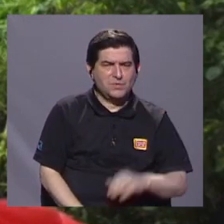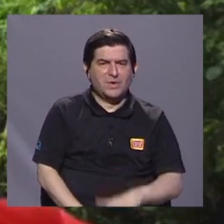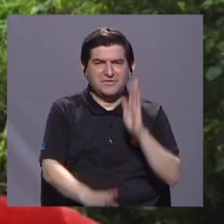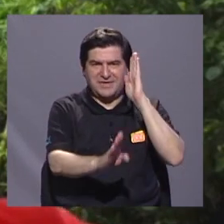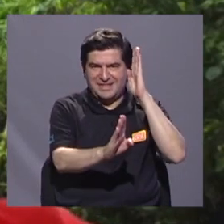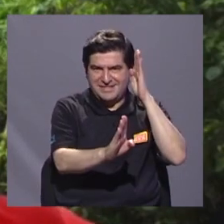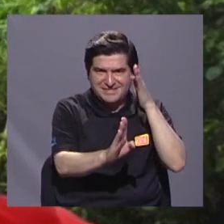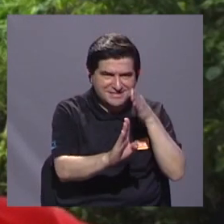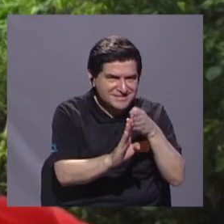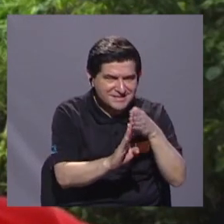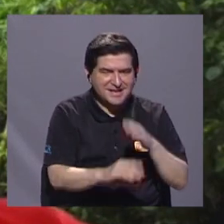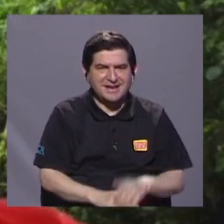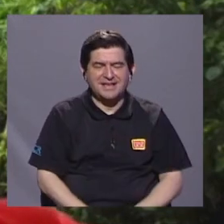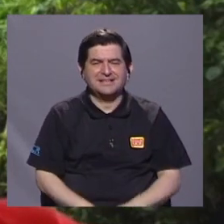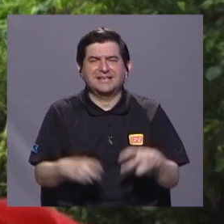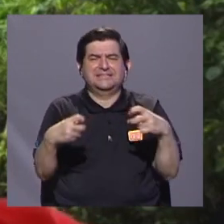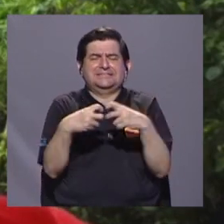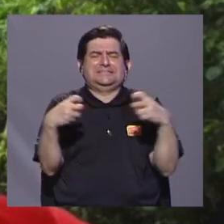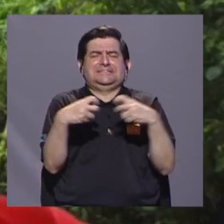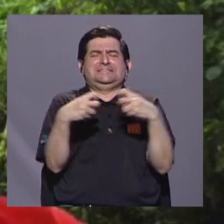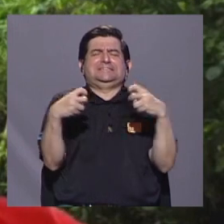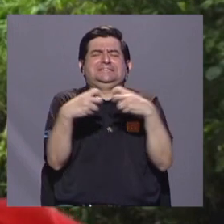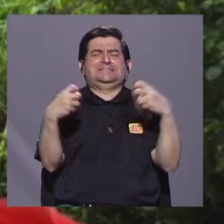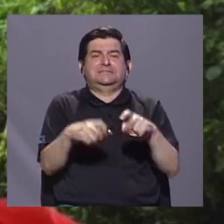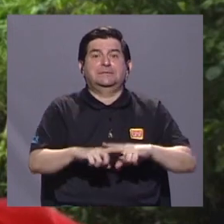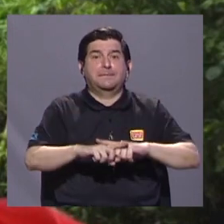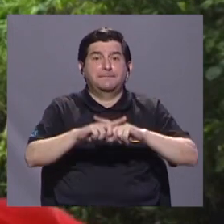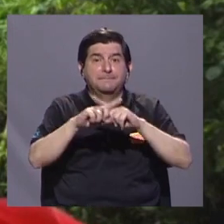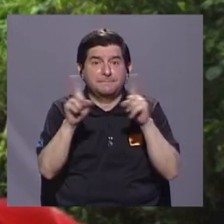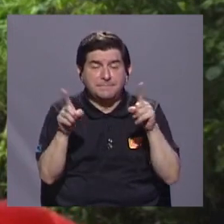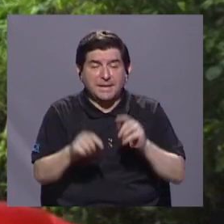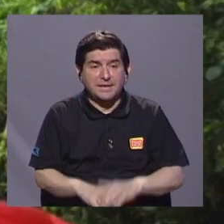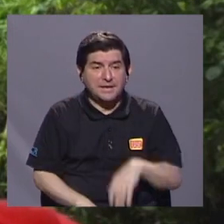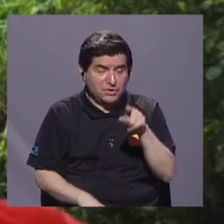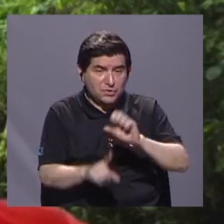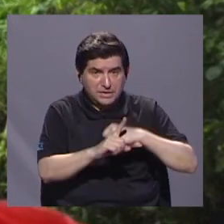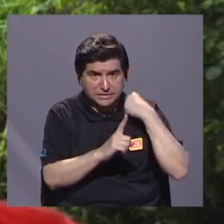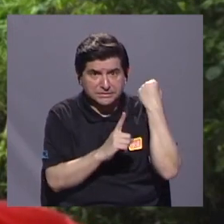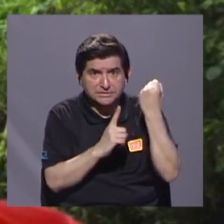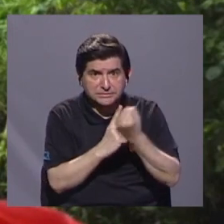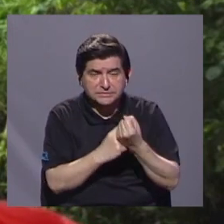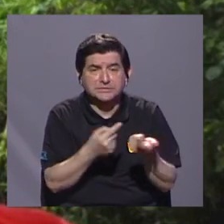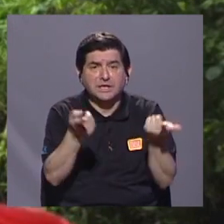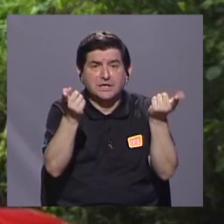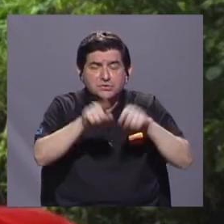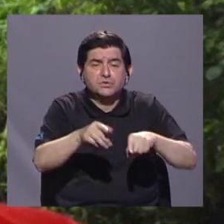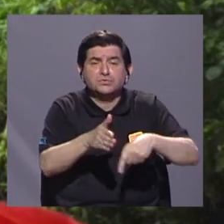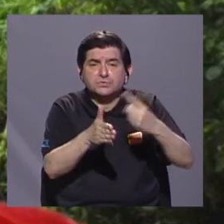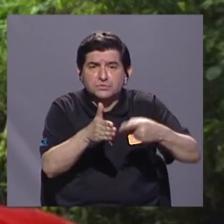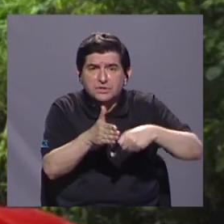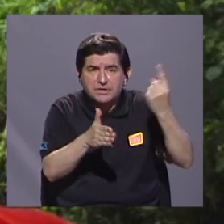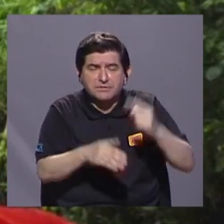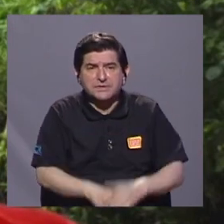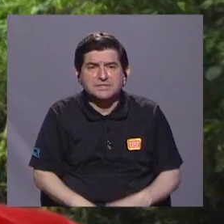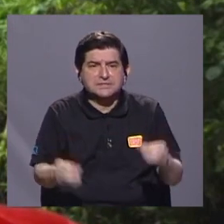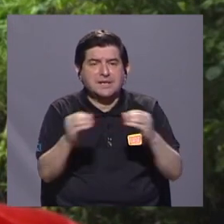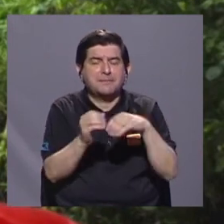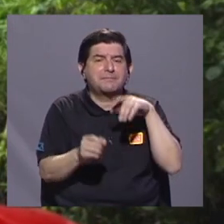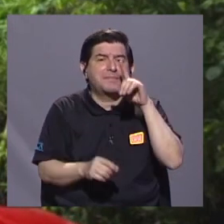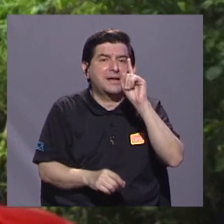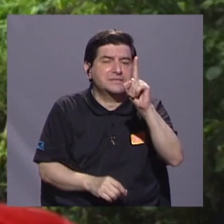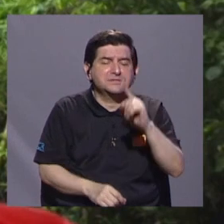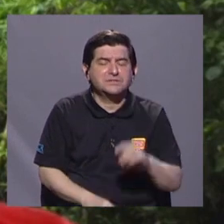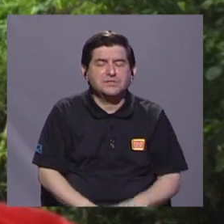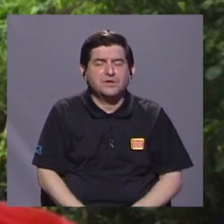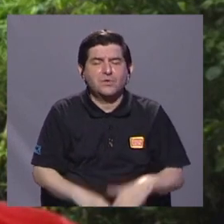directamente por electrocución. Pero en estos accidentes ocurre en muchas ocasiones más de un individuo